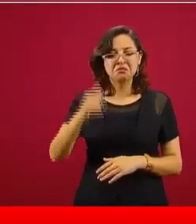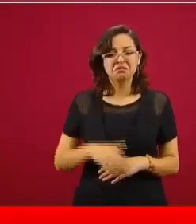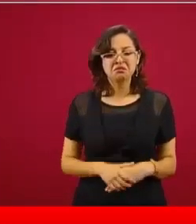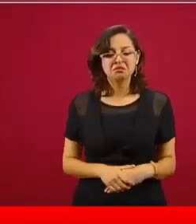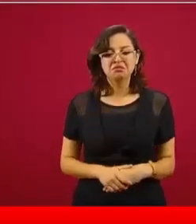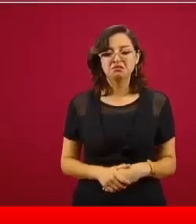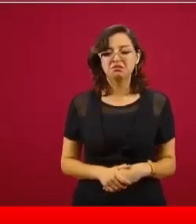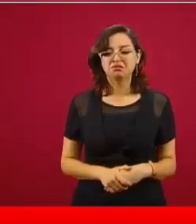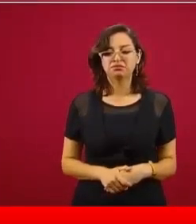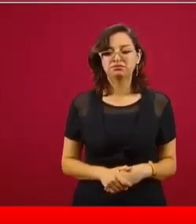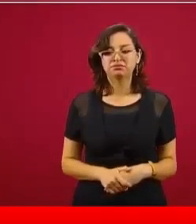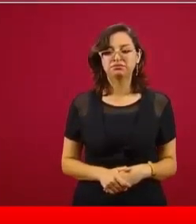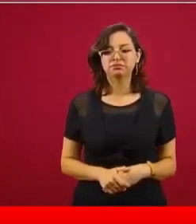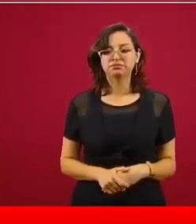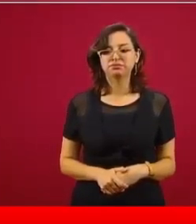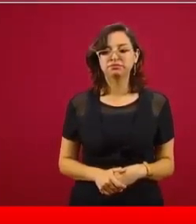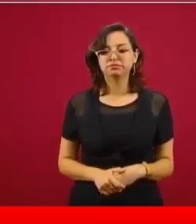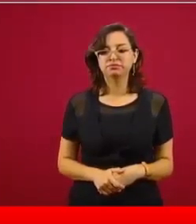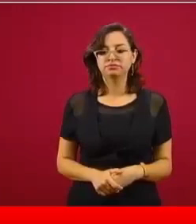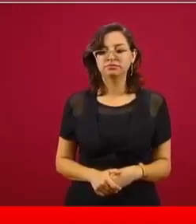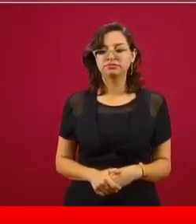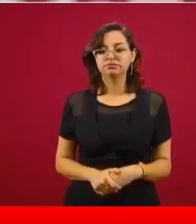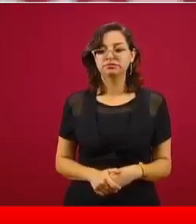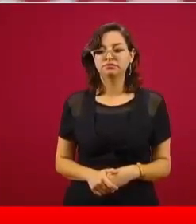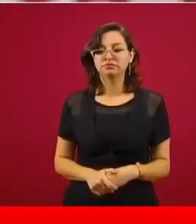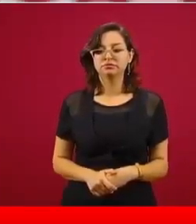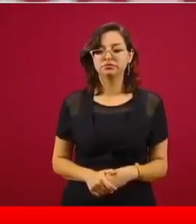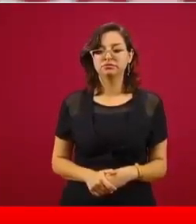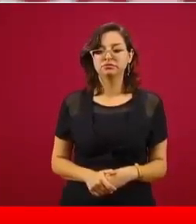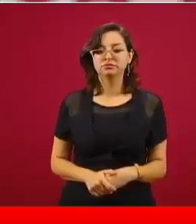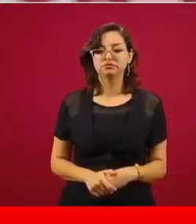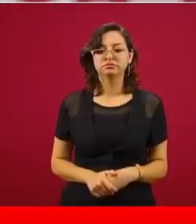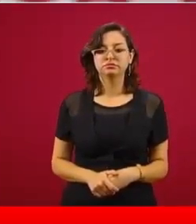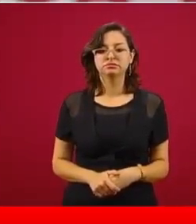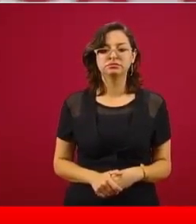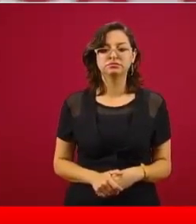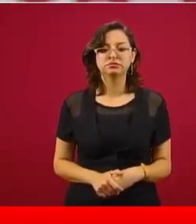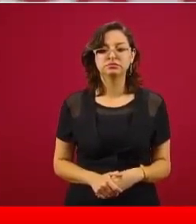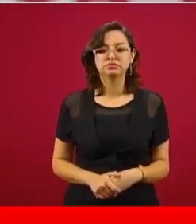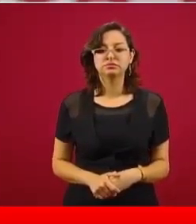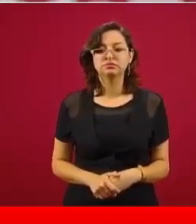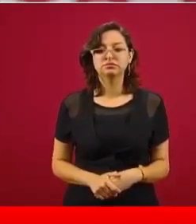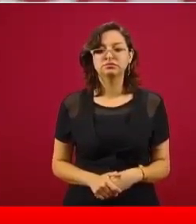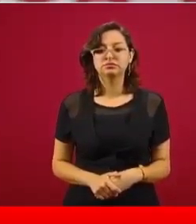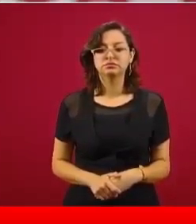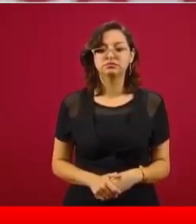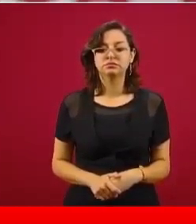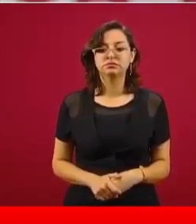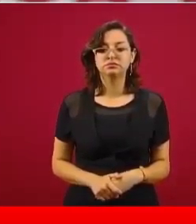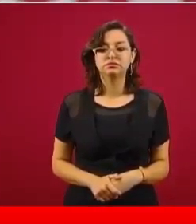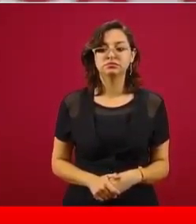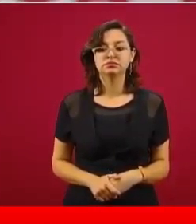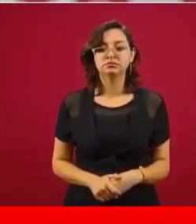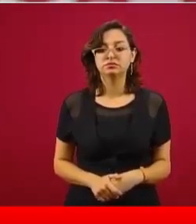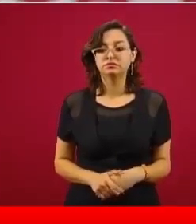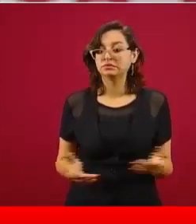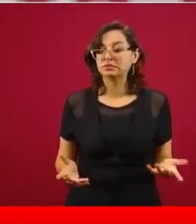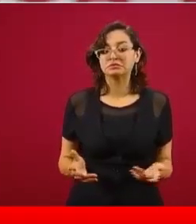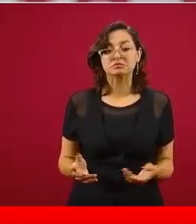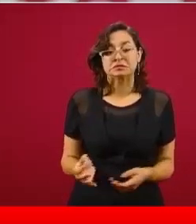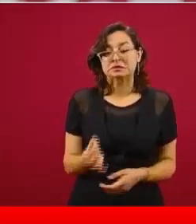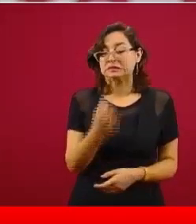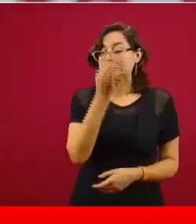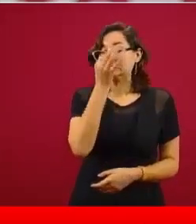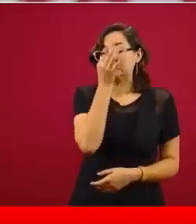casi terminan por destruir a